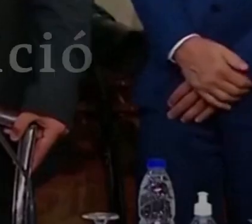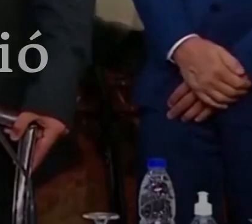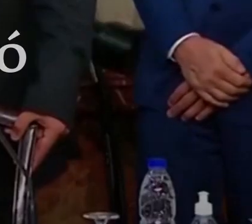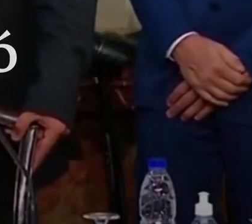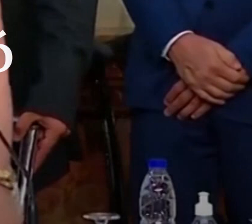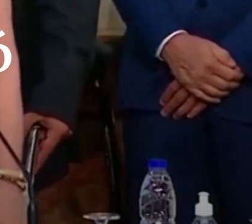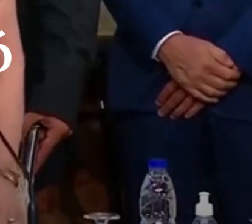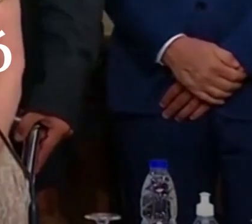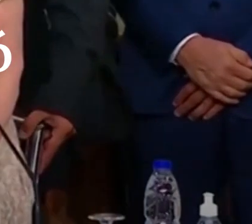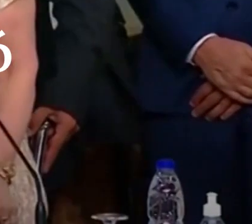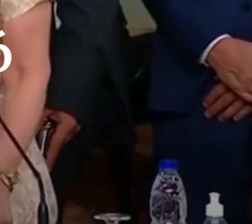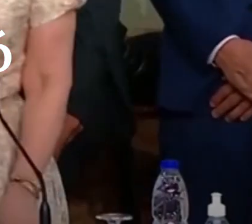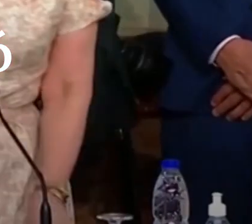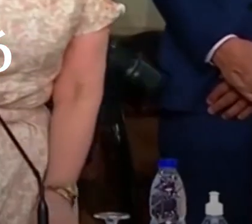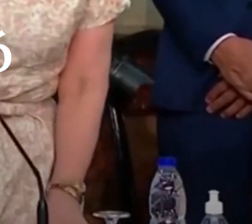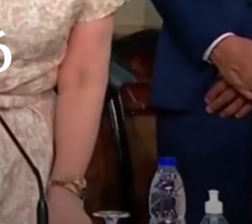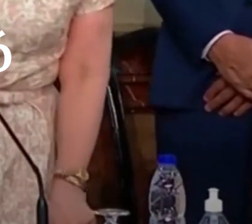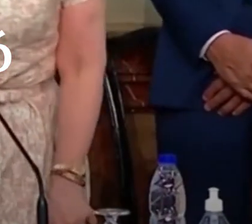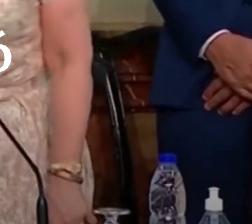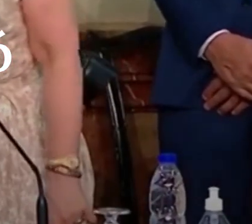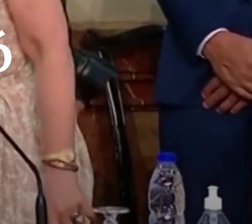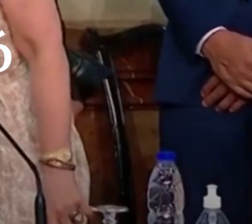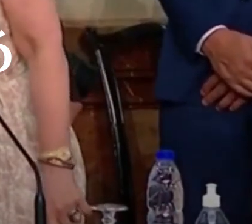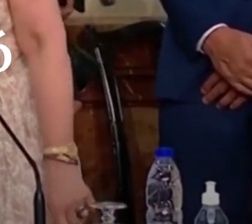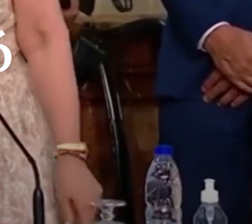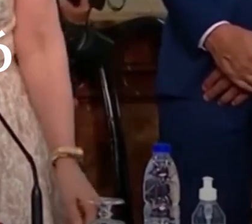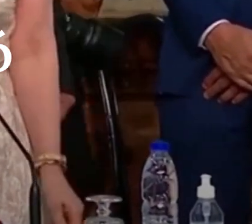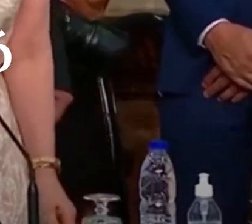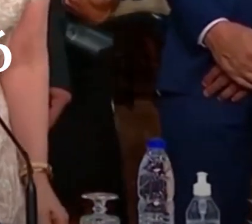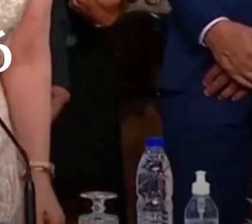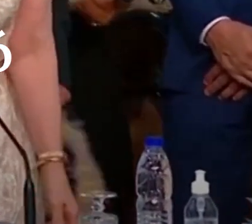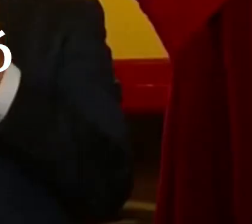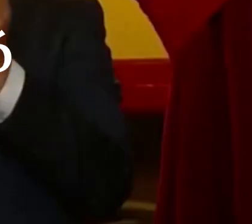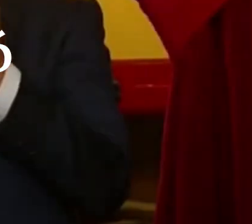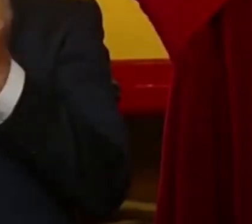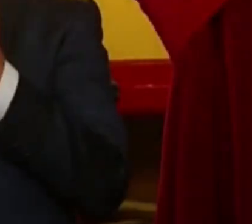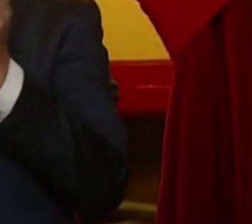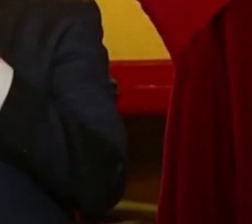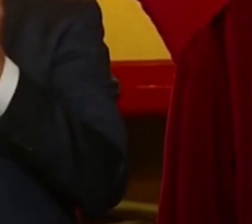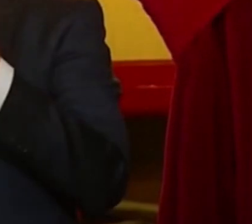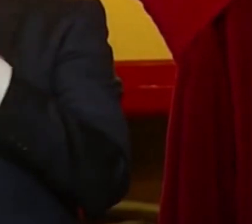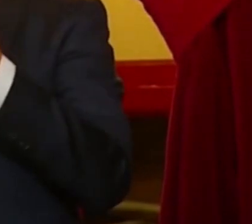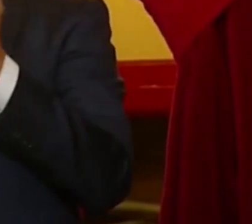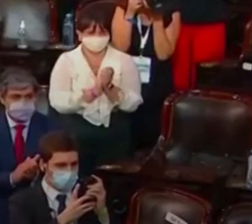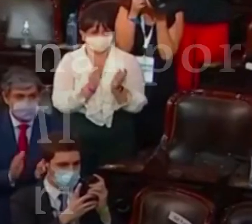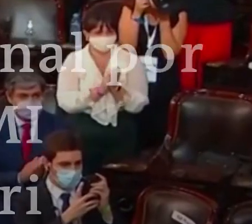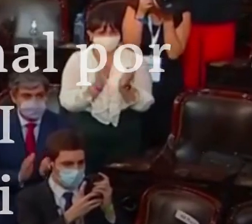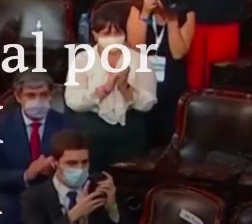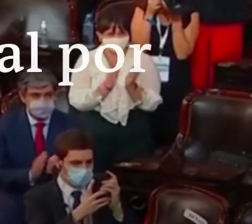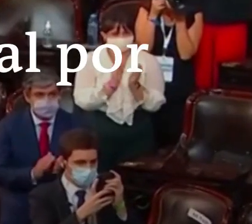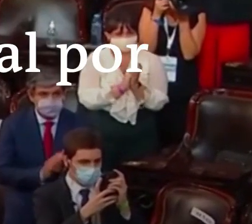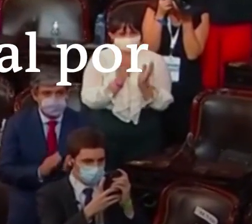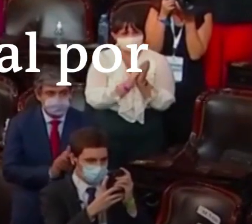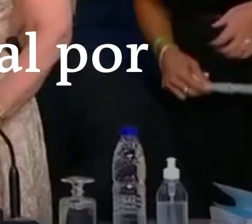El señor presidente de la Nación, doctor Alberto Fernández, para dejar inaugurado el centésimo,